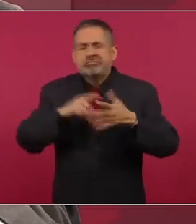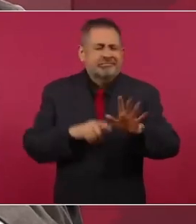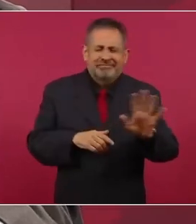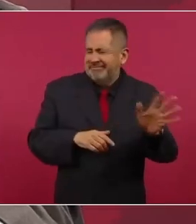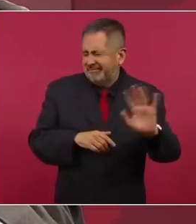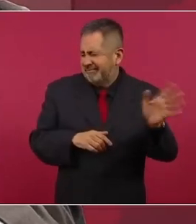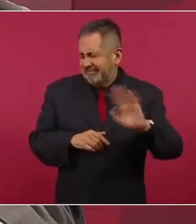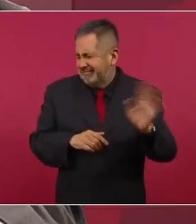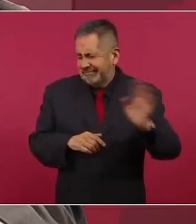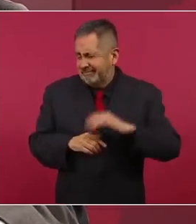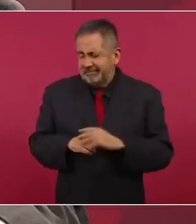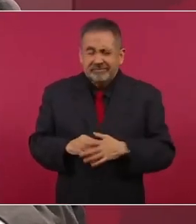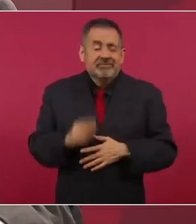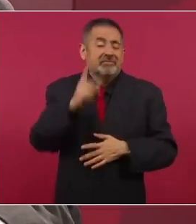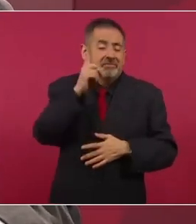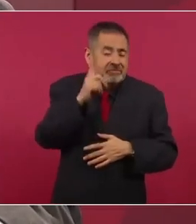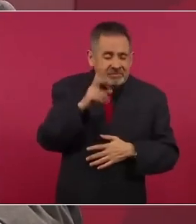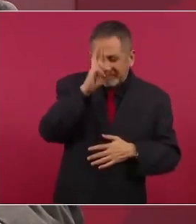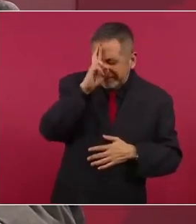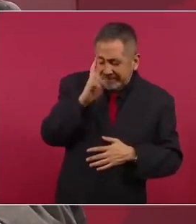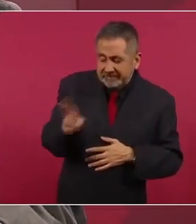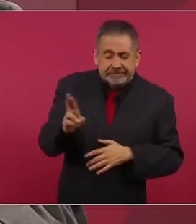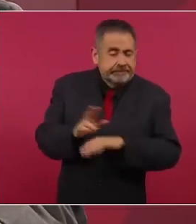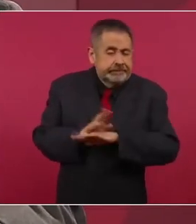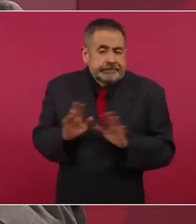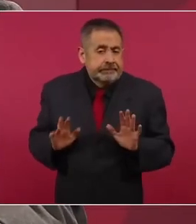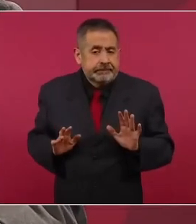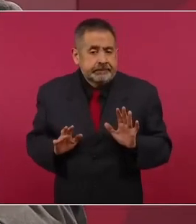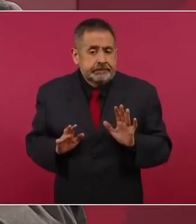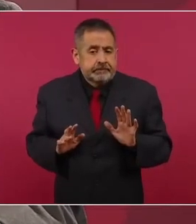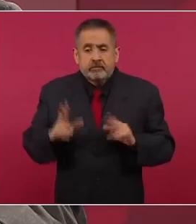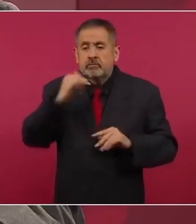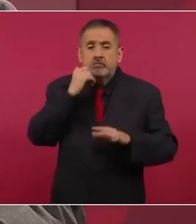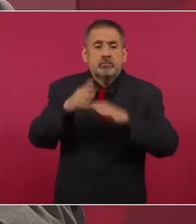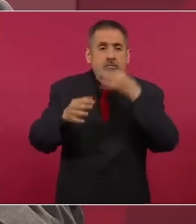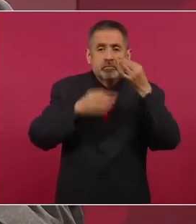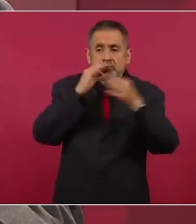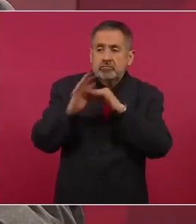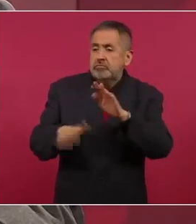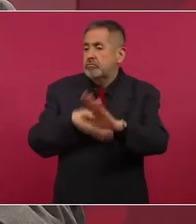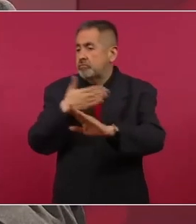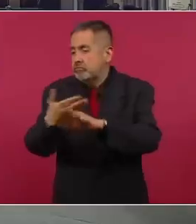- mexicanos, anti-inmigrantes,